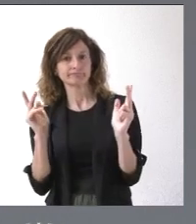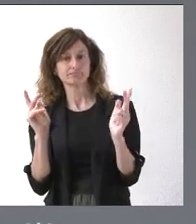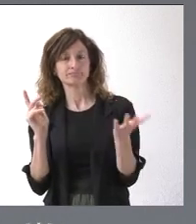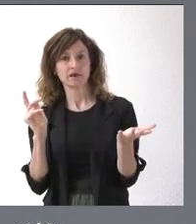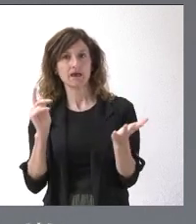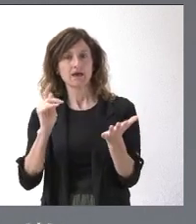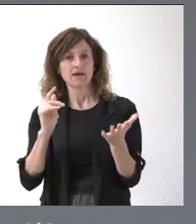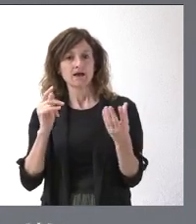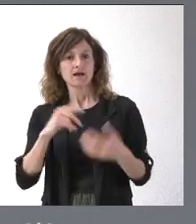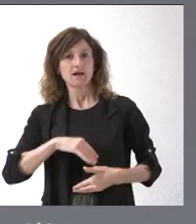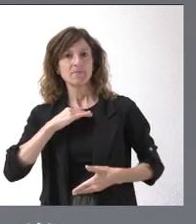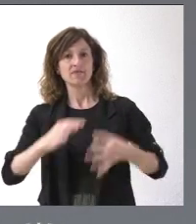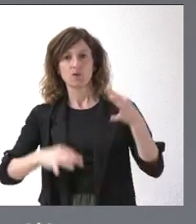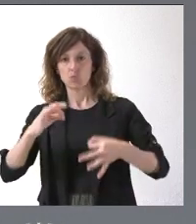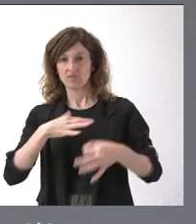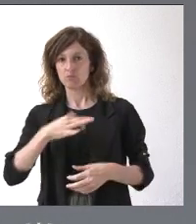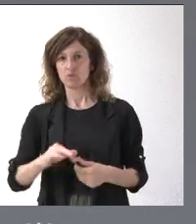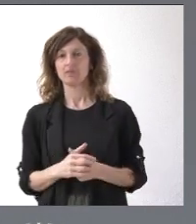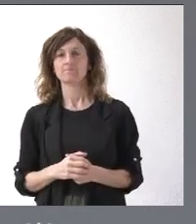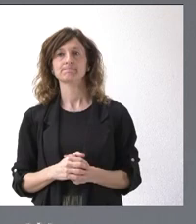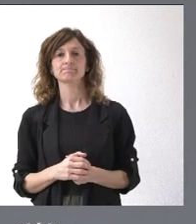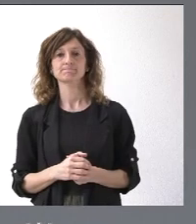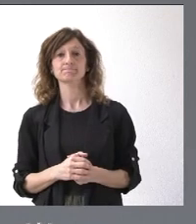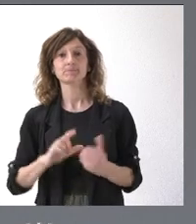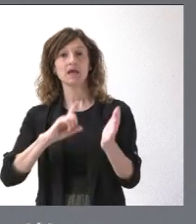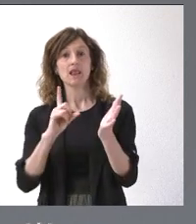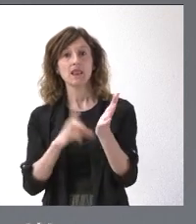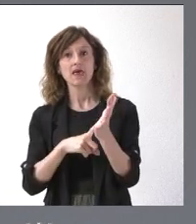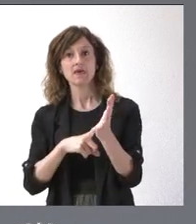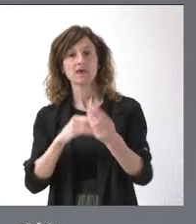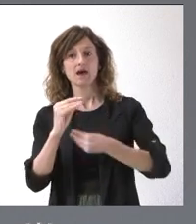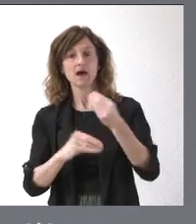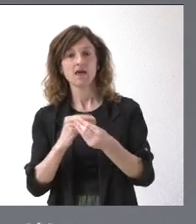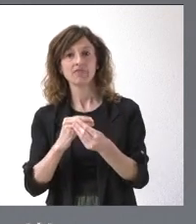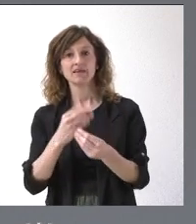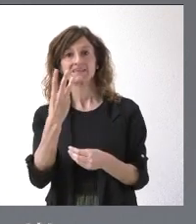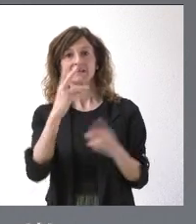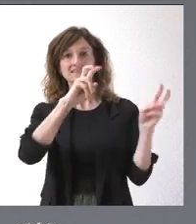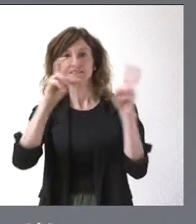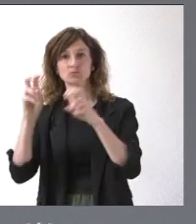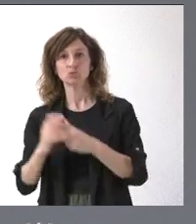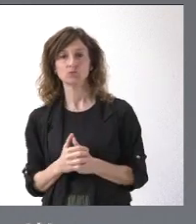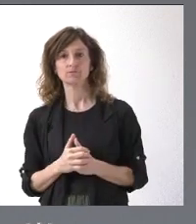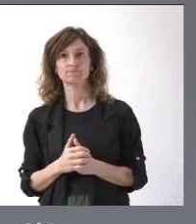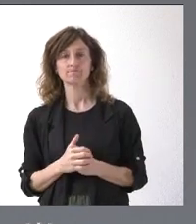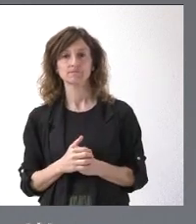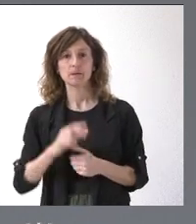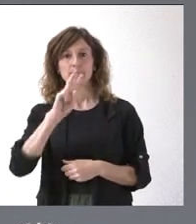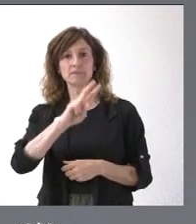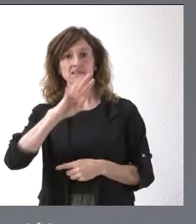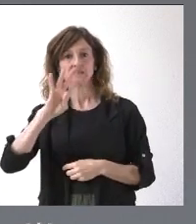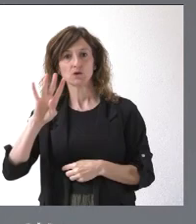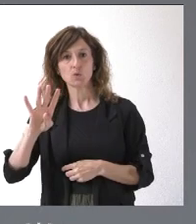esa capacidad jurídica. La ley se articula en tres títulos. Son 24